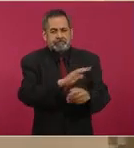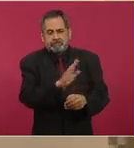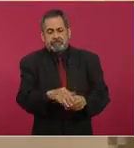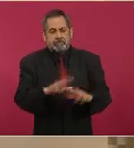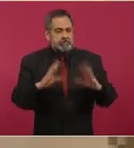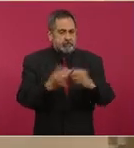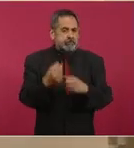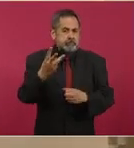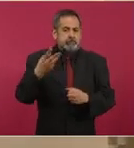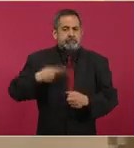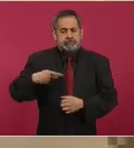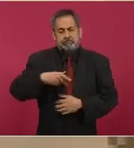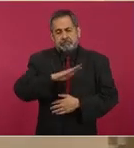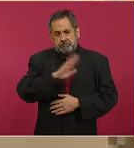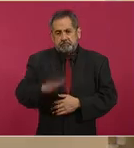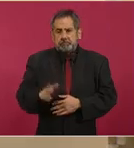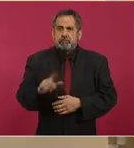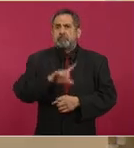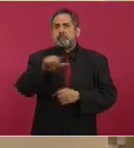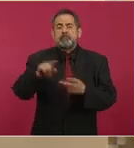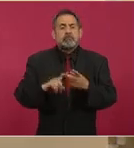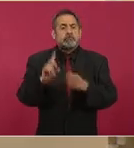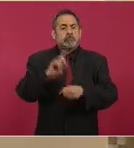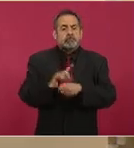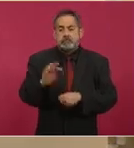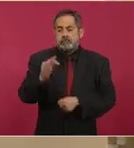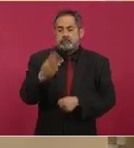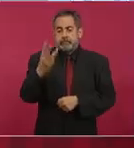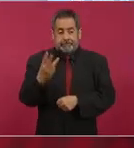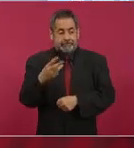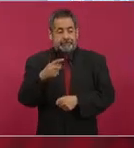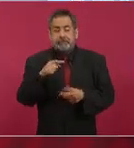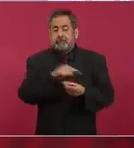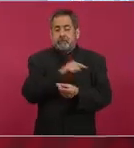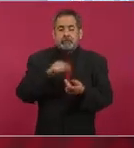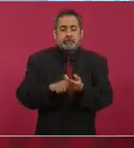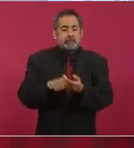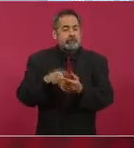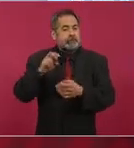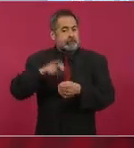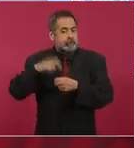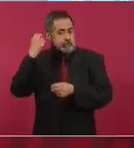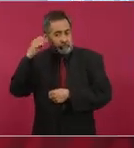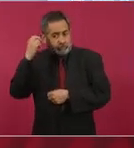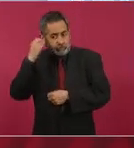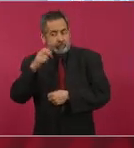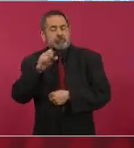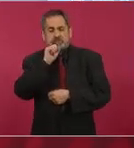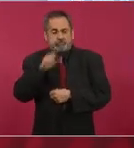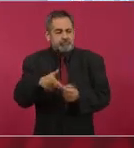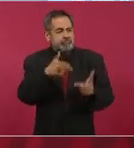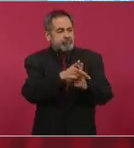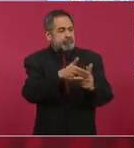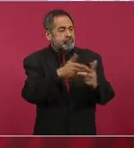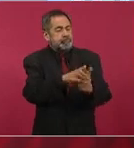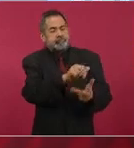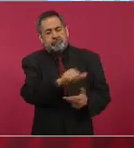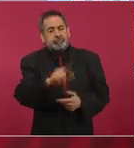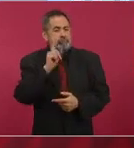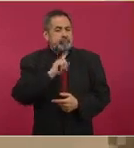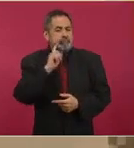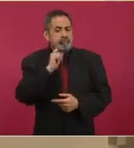personas y otro el 3 de febrero, en ese mismo municipio de Juchitán, Oaxaca, donde perdieron la vida otras tres mujeres.